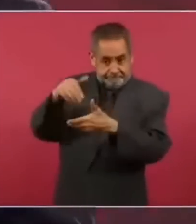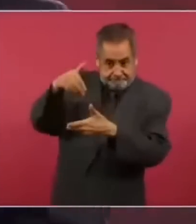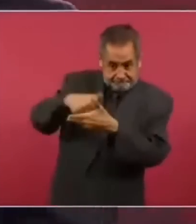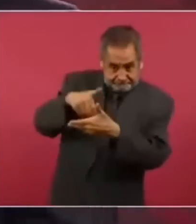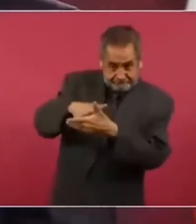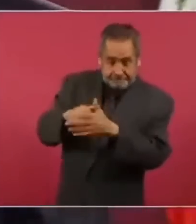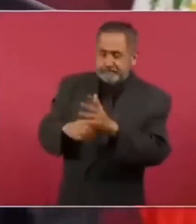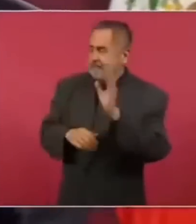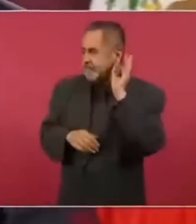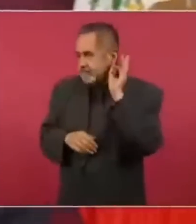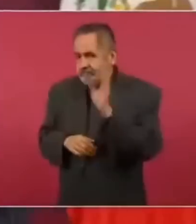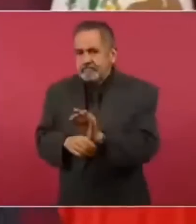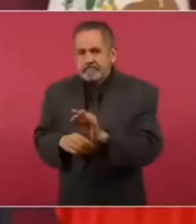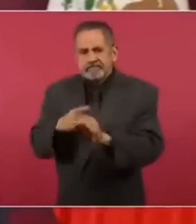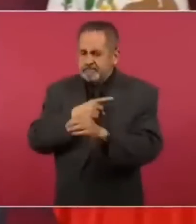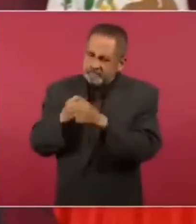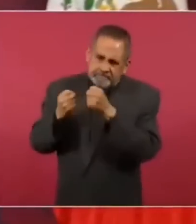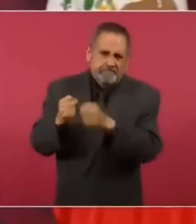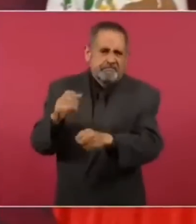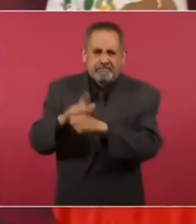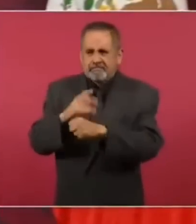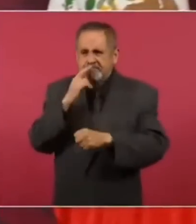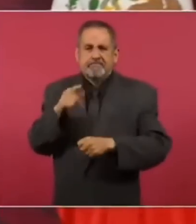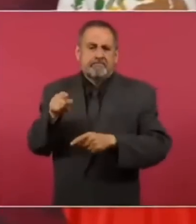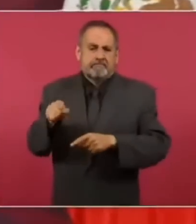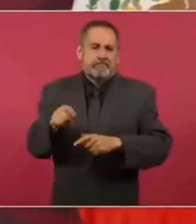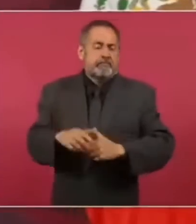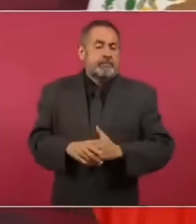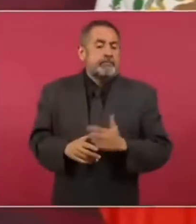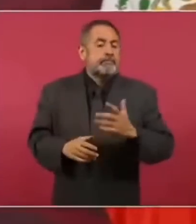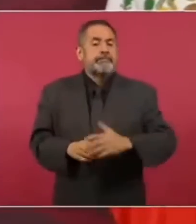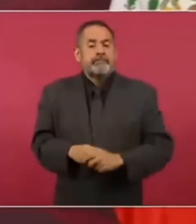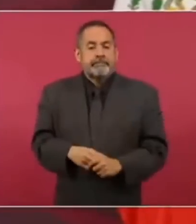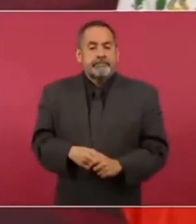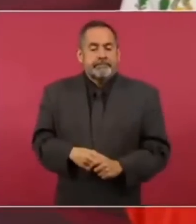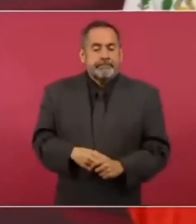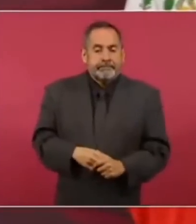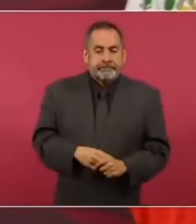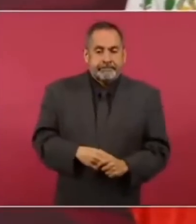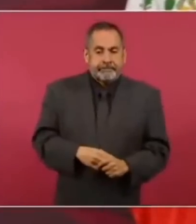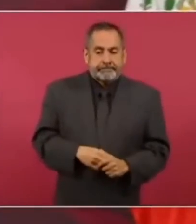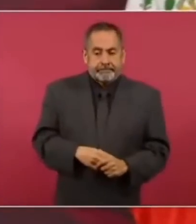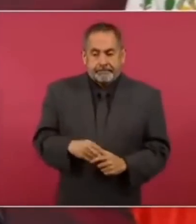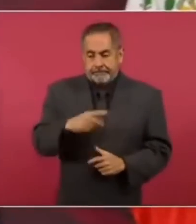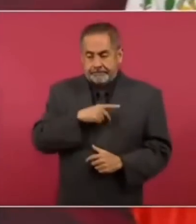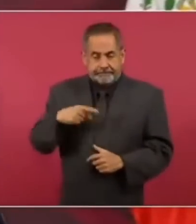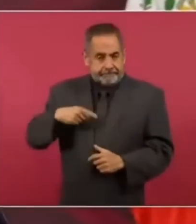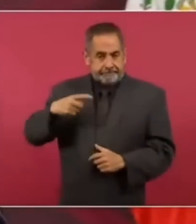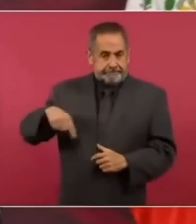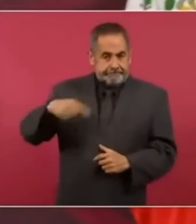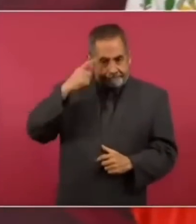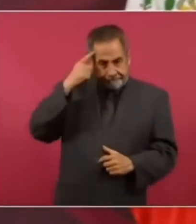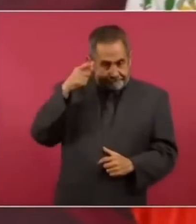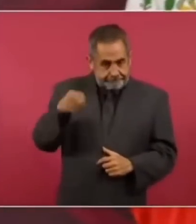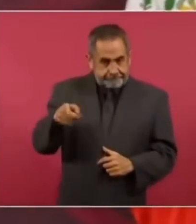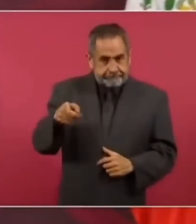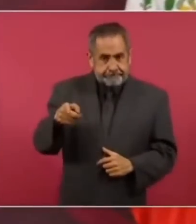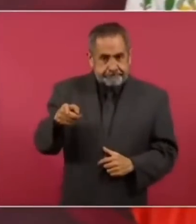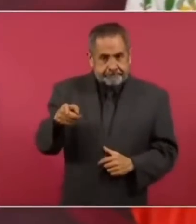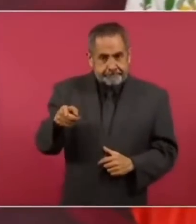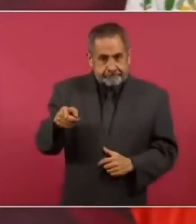consolidarse entonces hay que pues